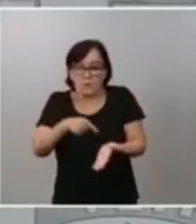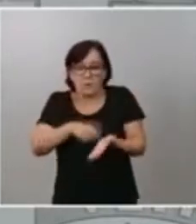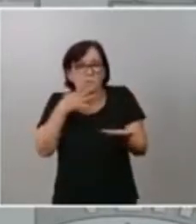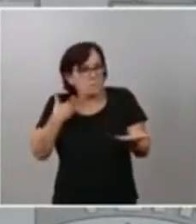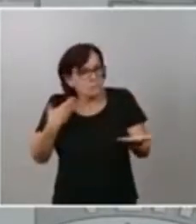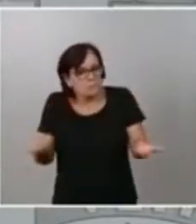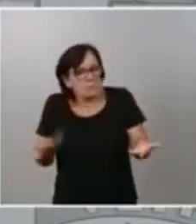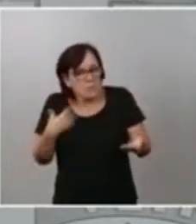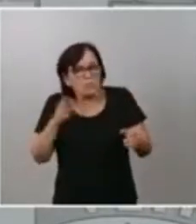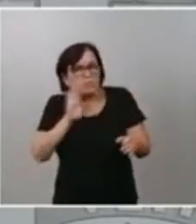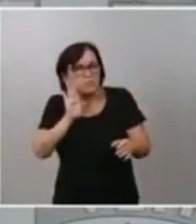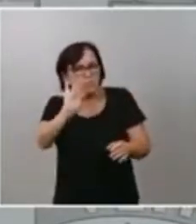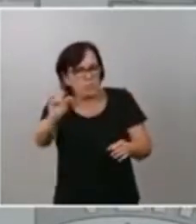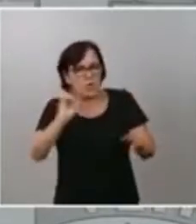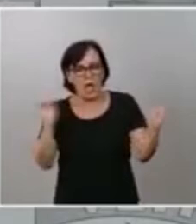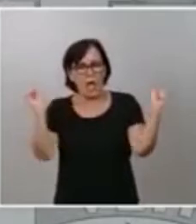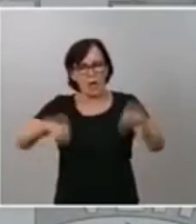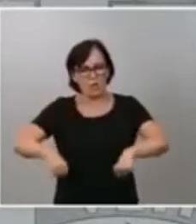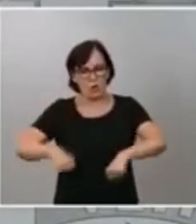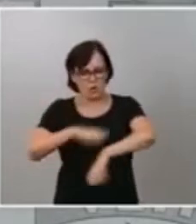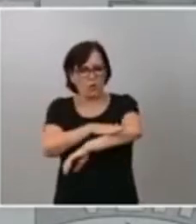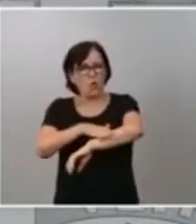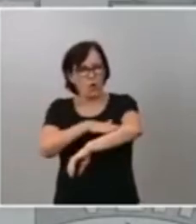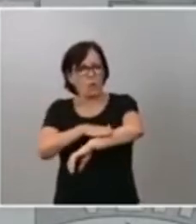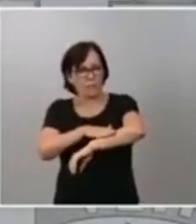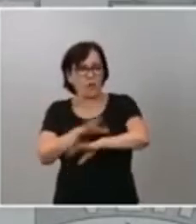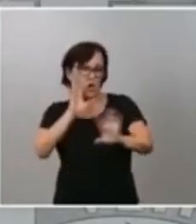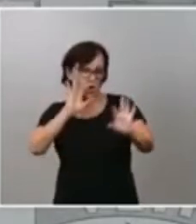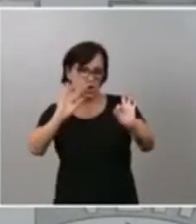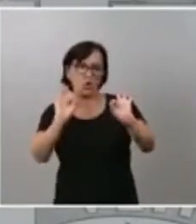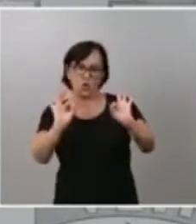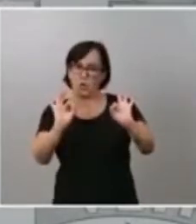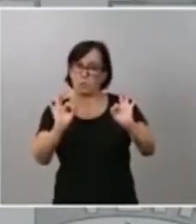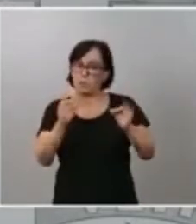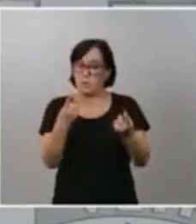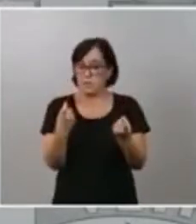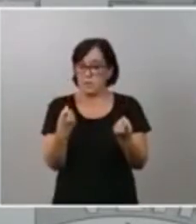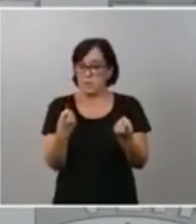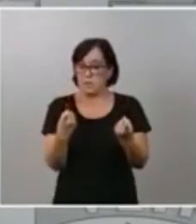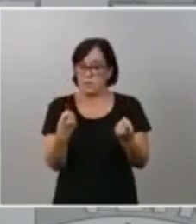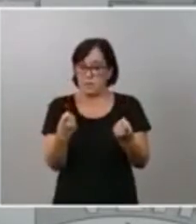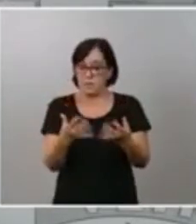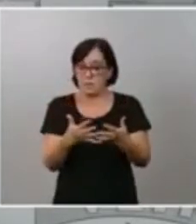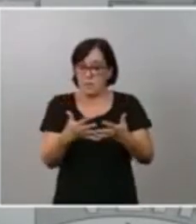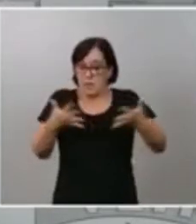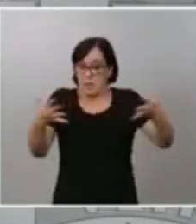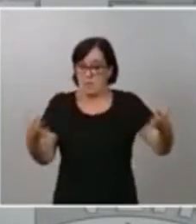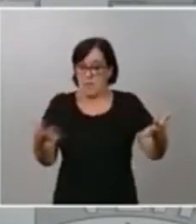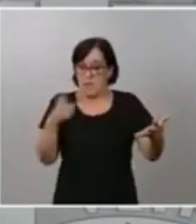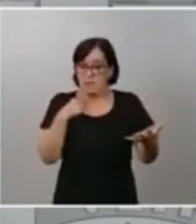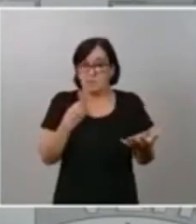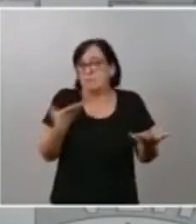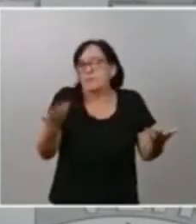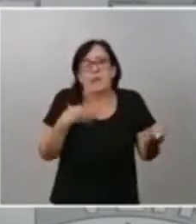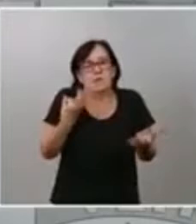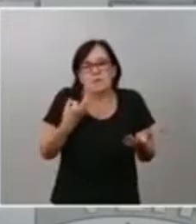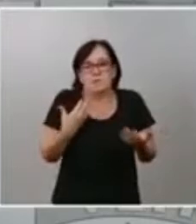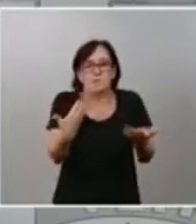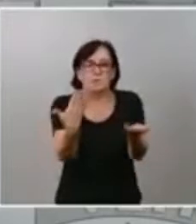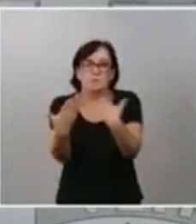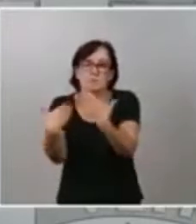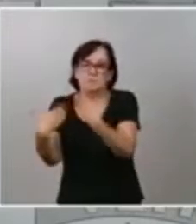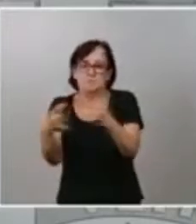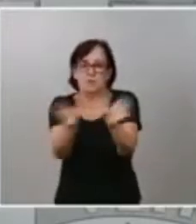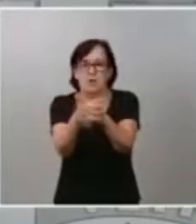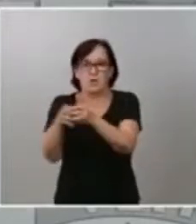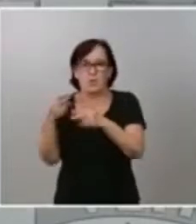de gobierno y, lógicamente, como necesitamos ampliar ese espacio, hablaremos con todas las fuerzas políticas y serán ellas las que nos digan si